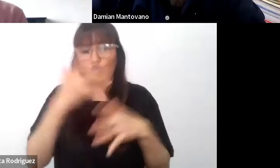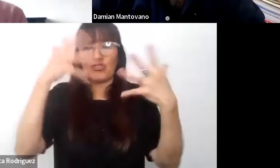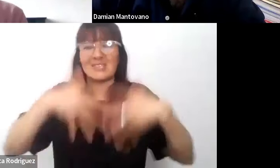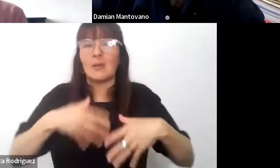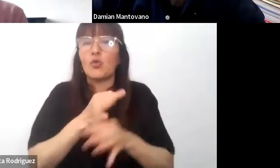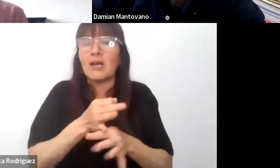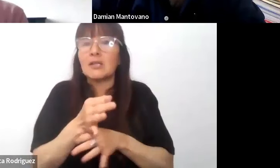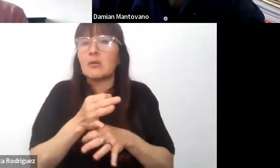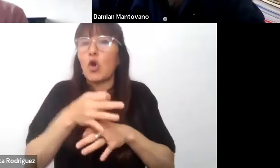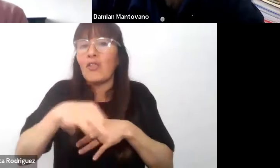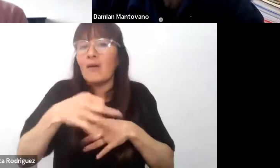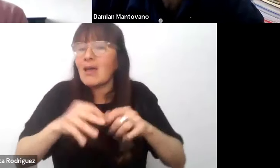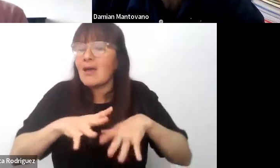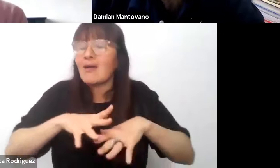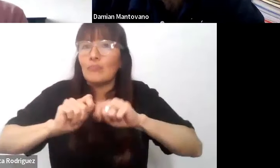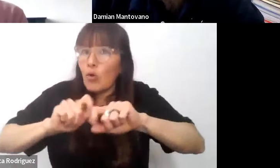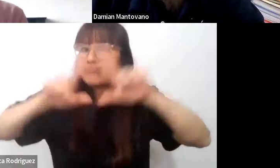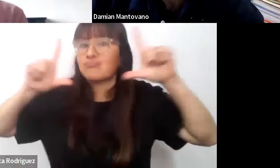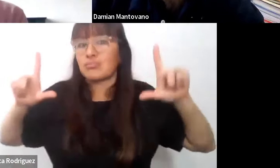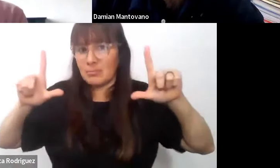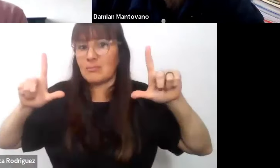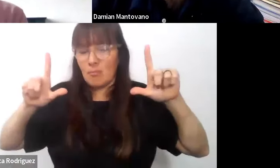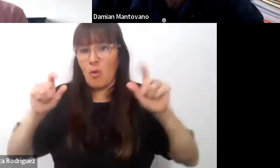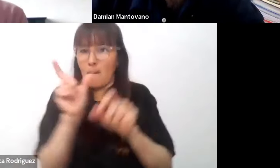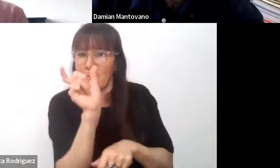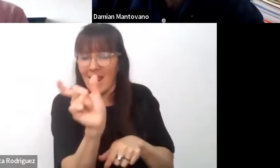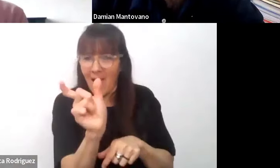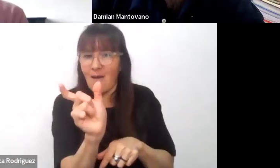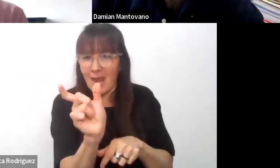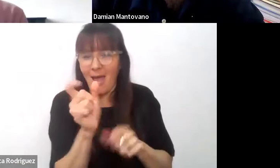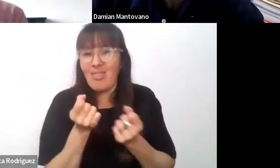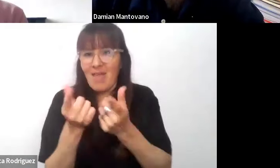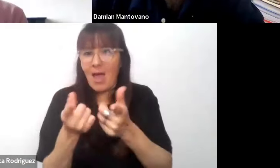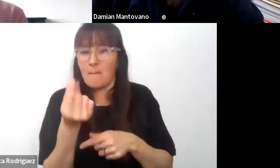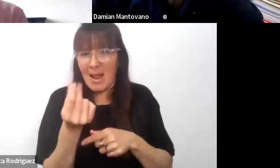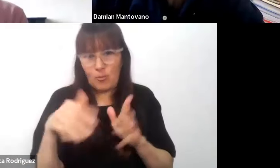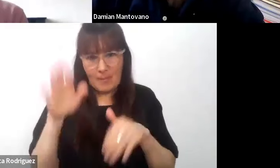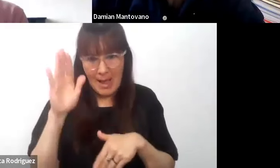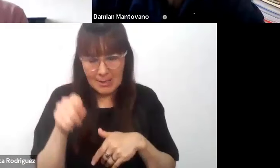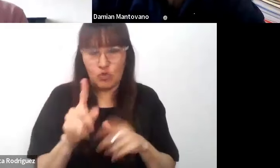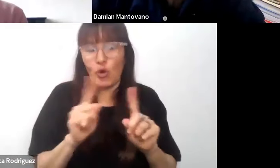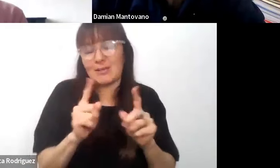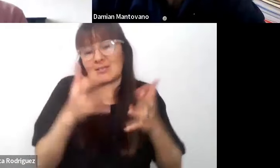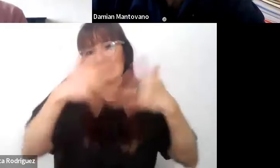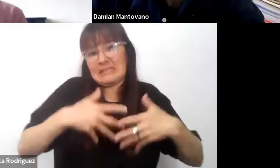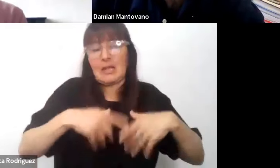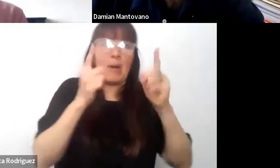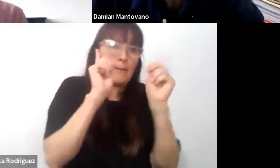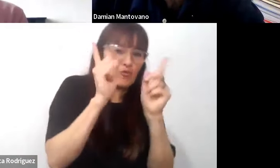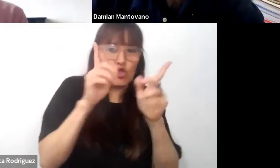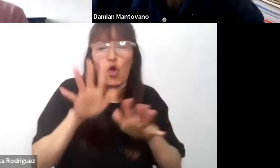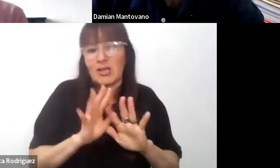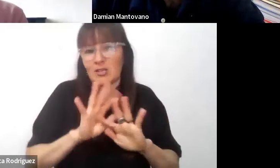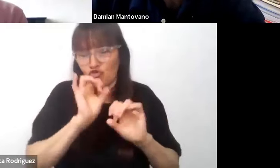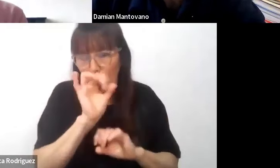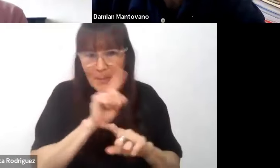ampliar y revalorizar esa palabra y no quedar solo con la palabra del sistema de los profesores es necesario